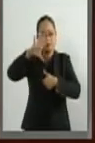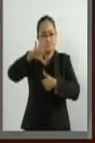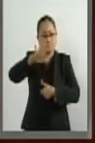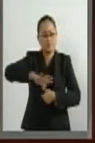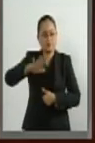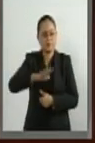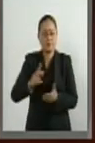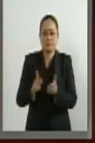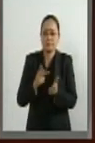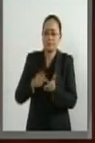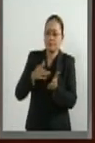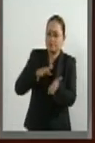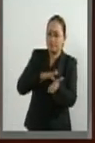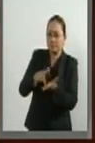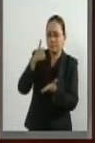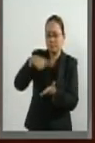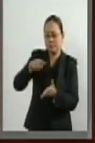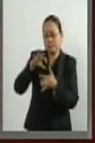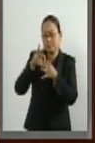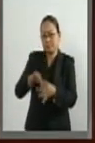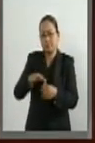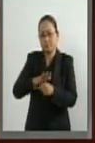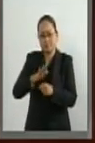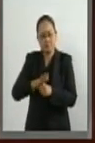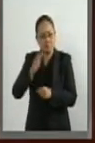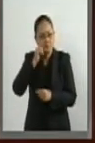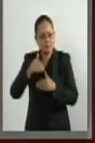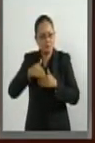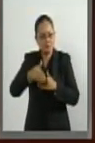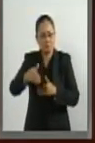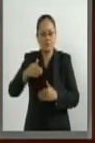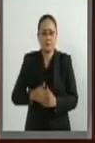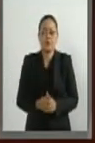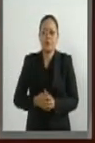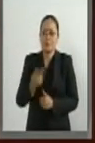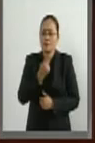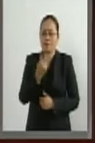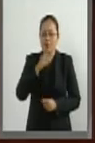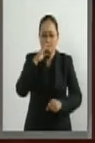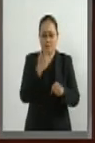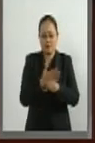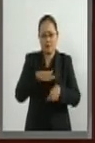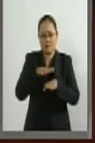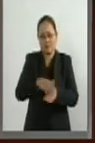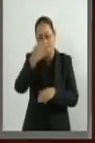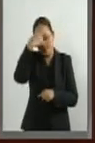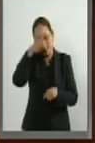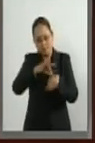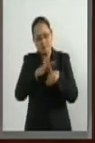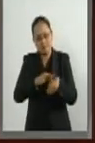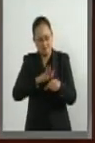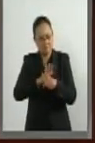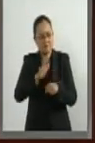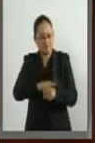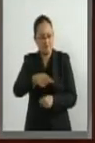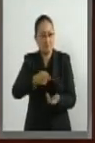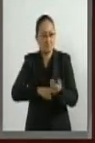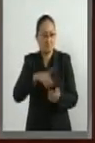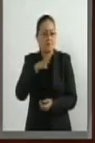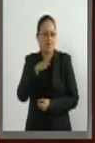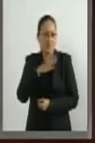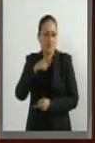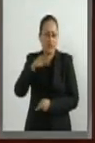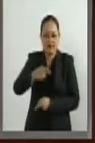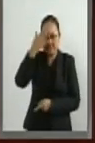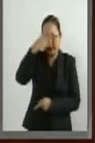nuestro apoyo incondicional y permanente. Ambos son funcionarios con experiencia aprobada, que conocen